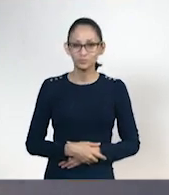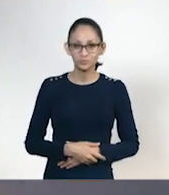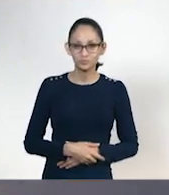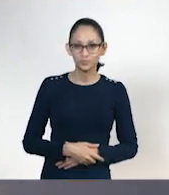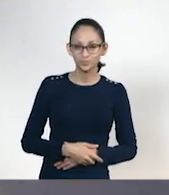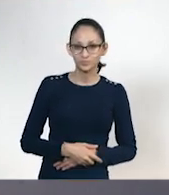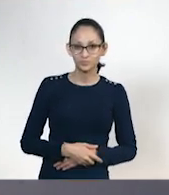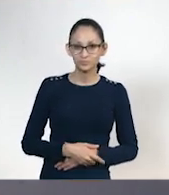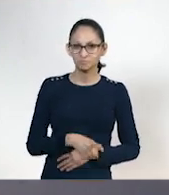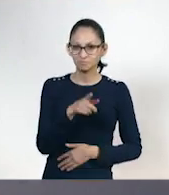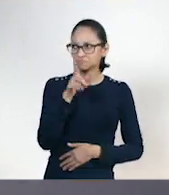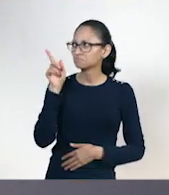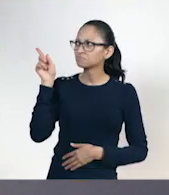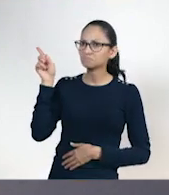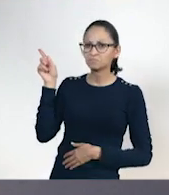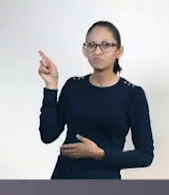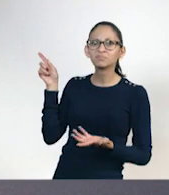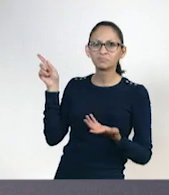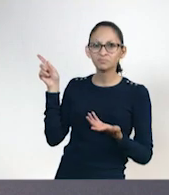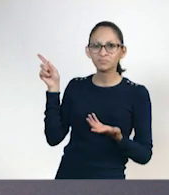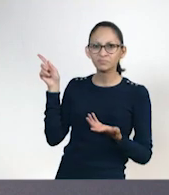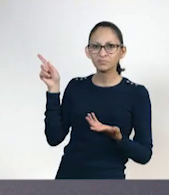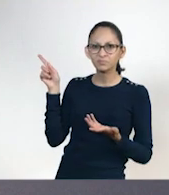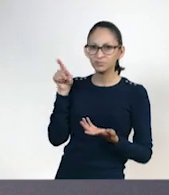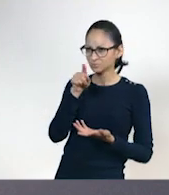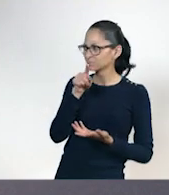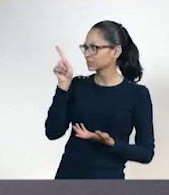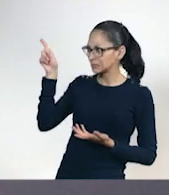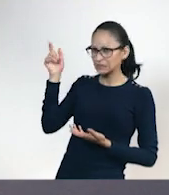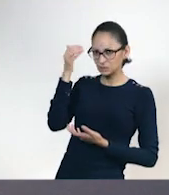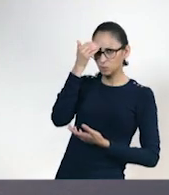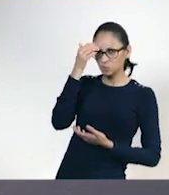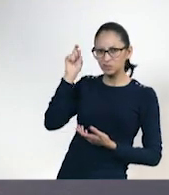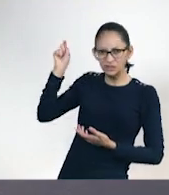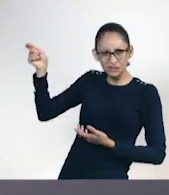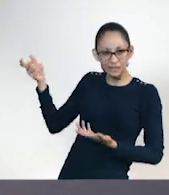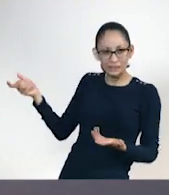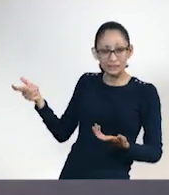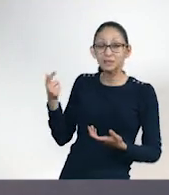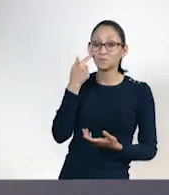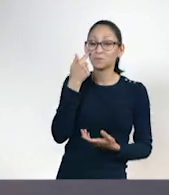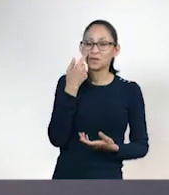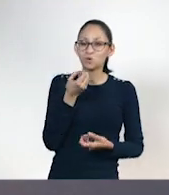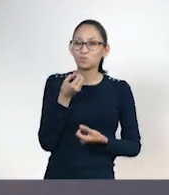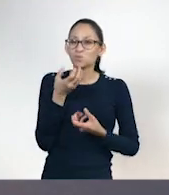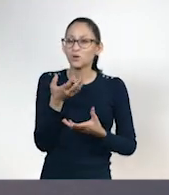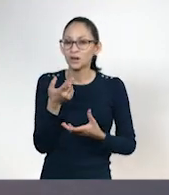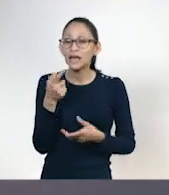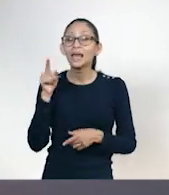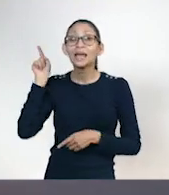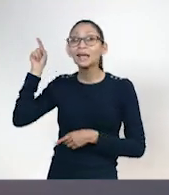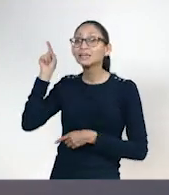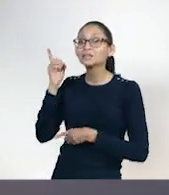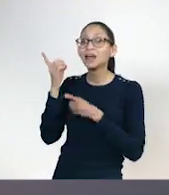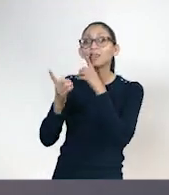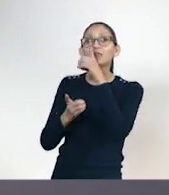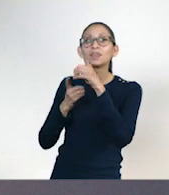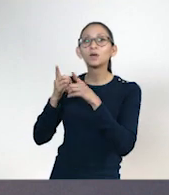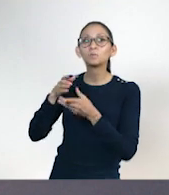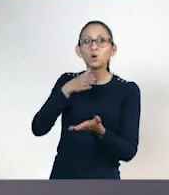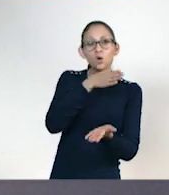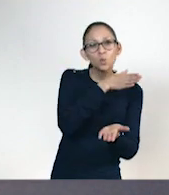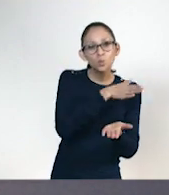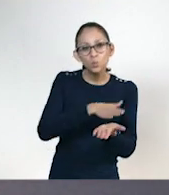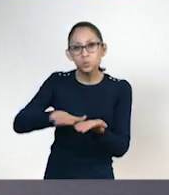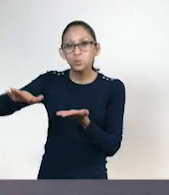¿Ustedes, amiguitos, lo reconocen en casa? Es más, les voy a dar una pista. Es un deporte de deslizamiento.